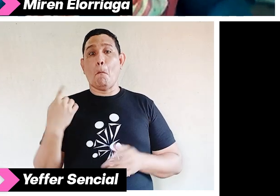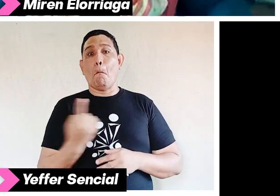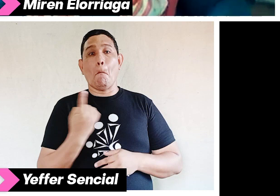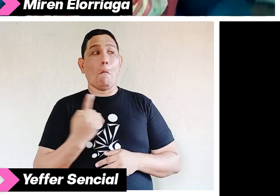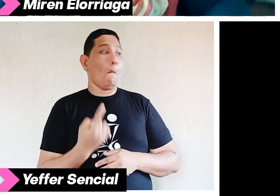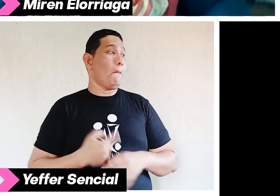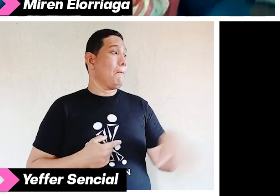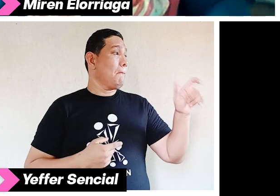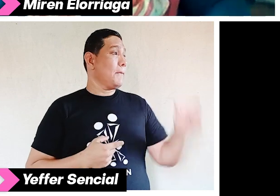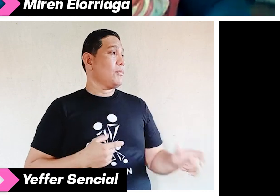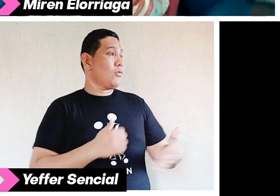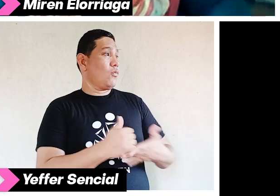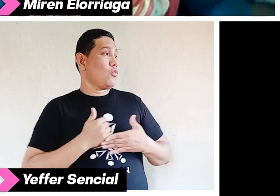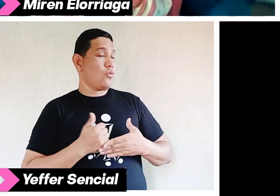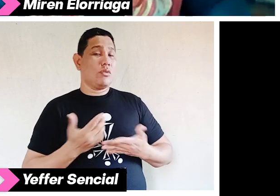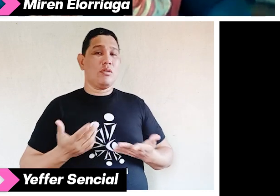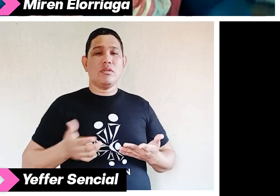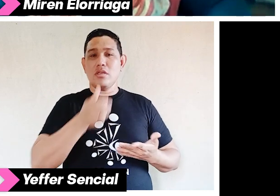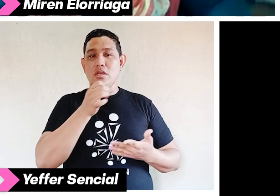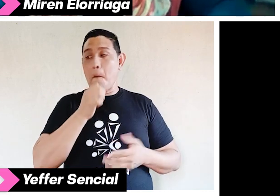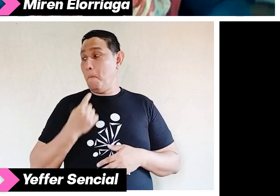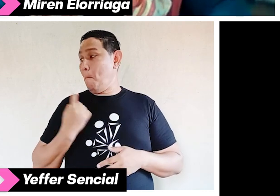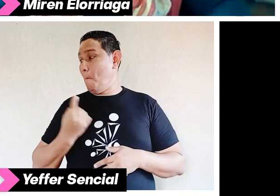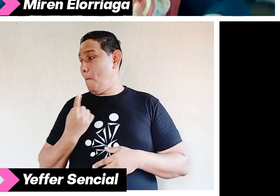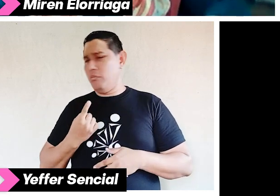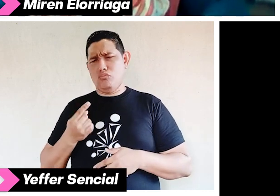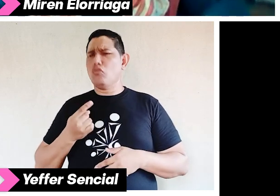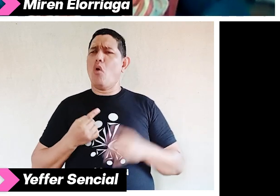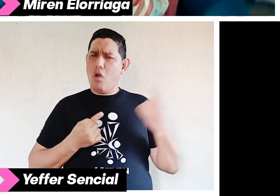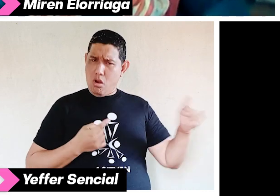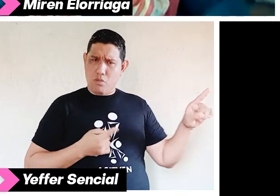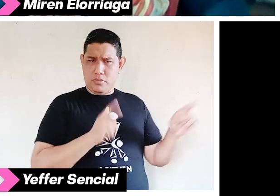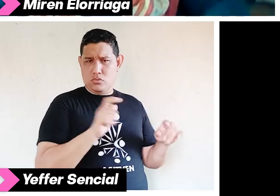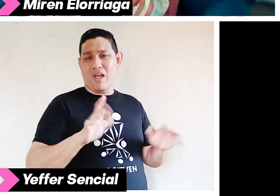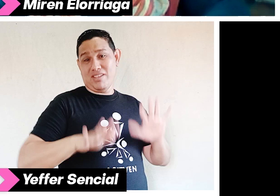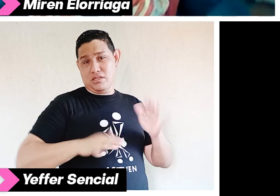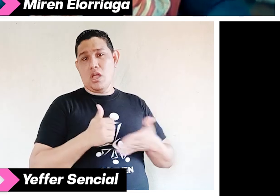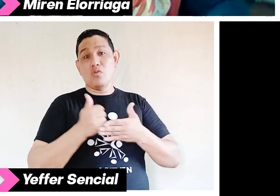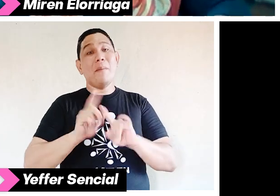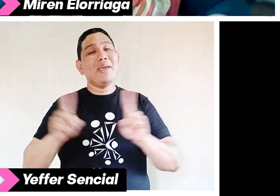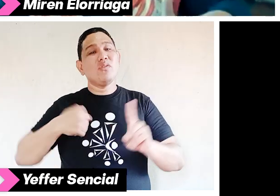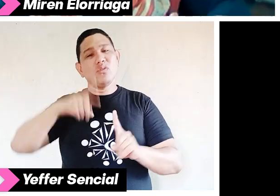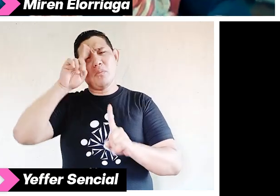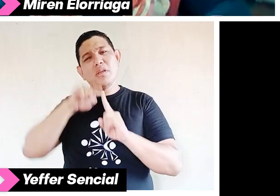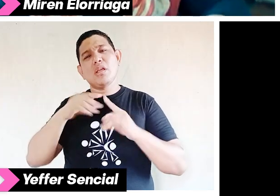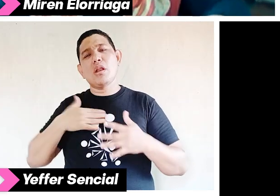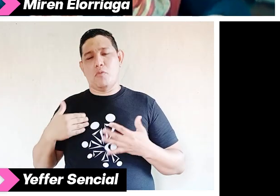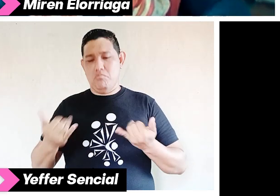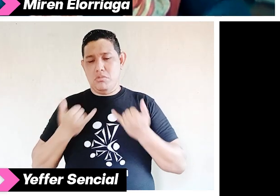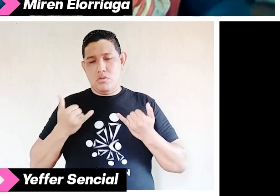a alguien que le haga el favor de ayudarlo. Pero es que de eso no se trata. Se trata de que queremos ser autónomos.